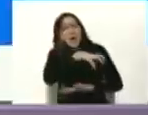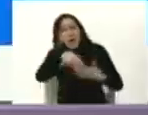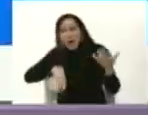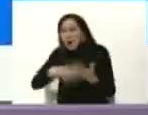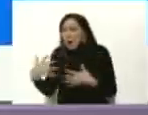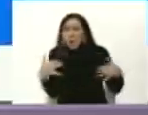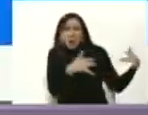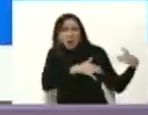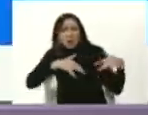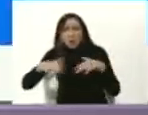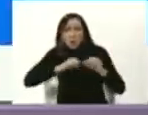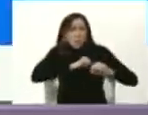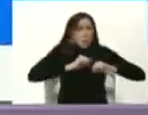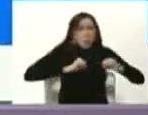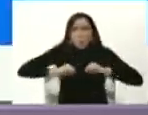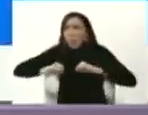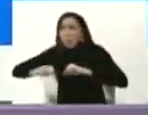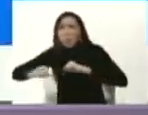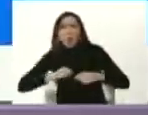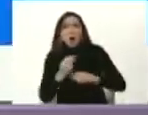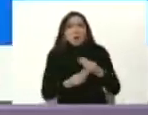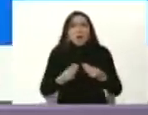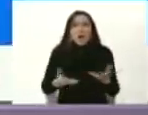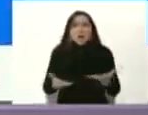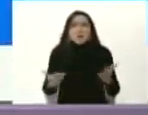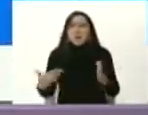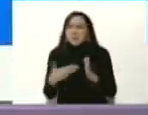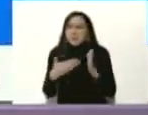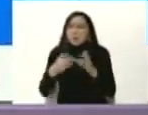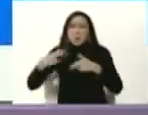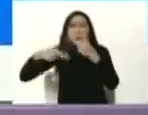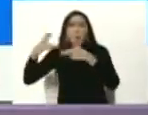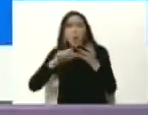bombardeo, destrucción, bombas.